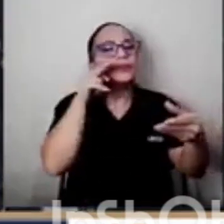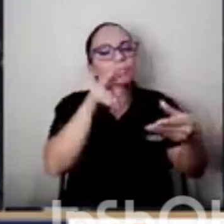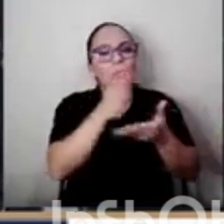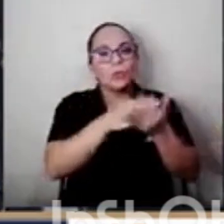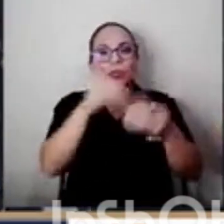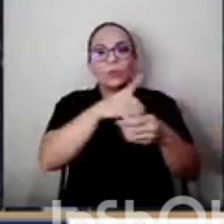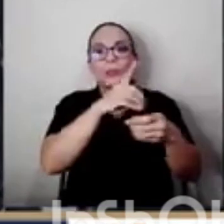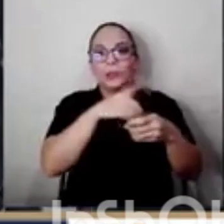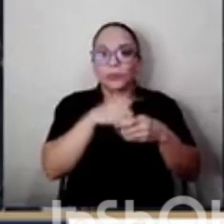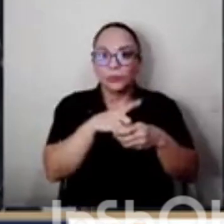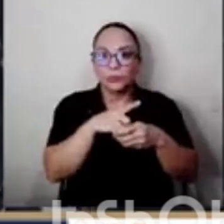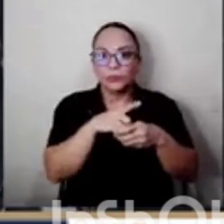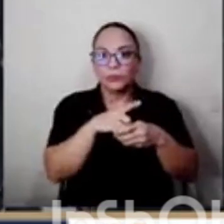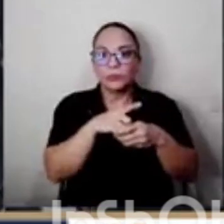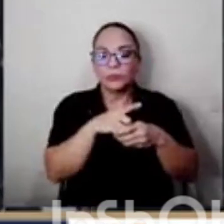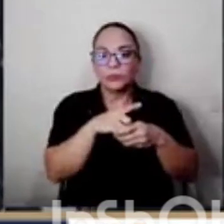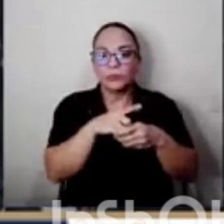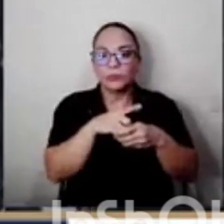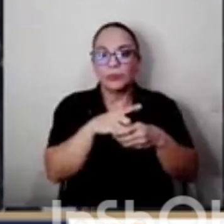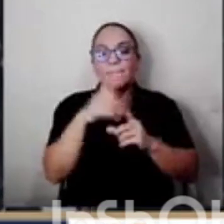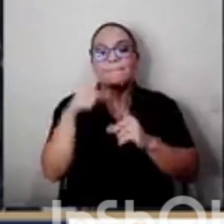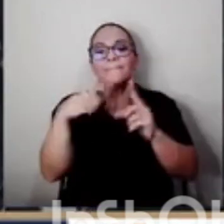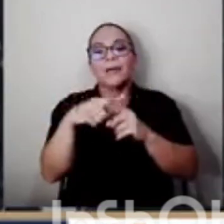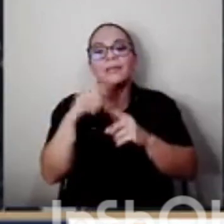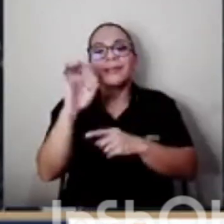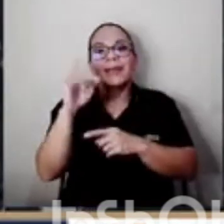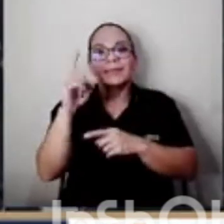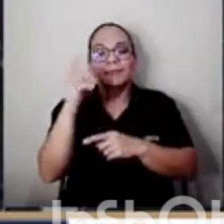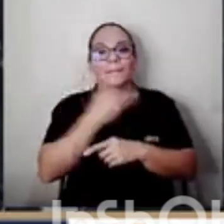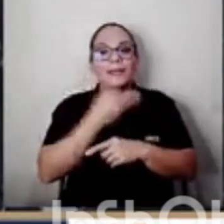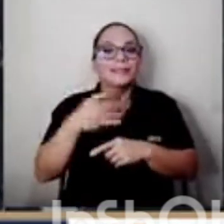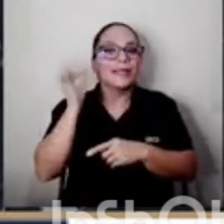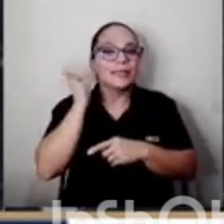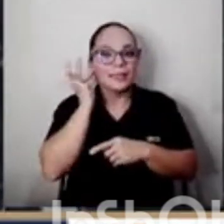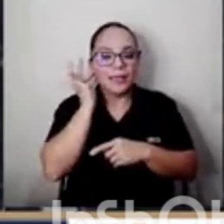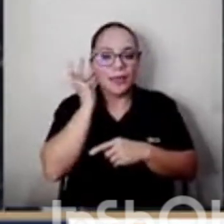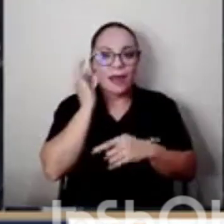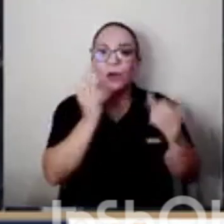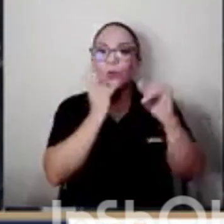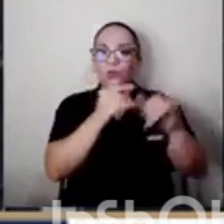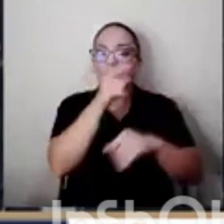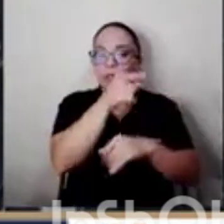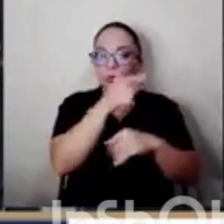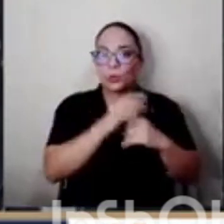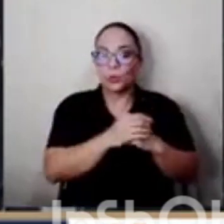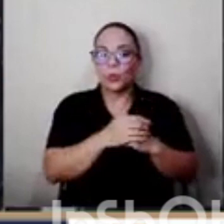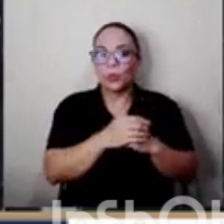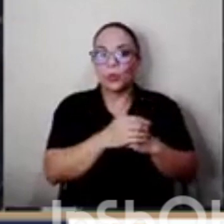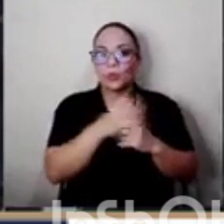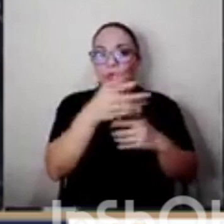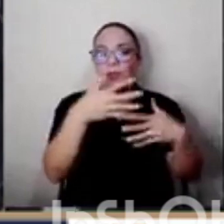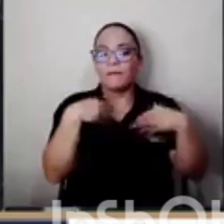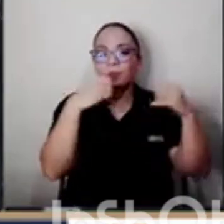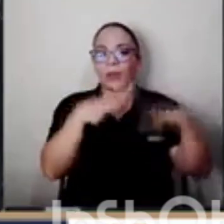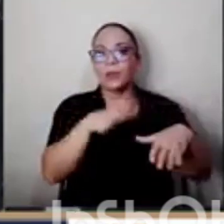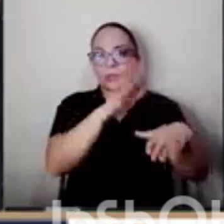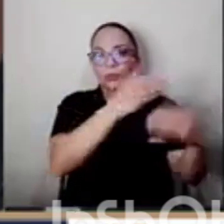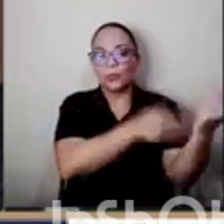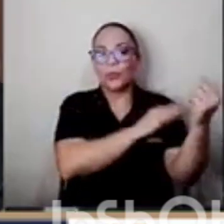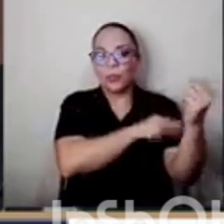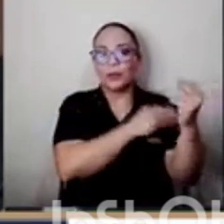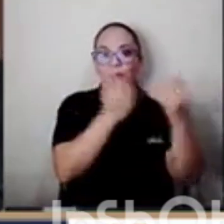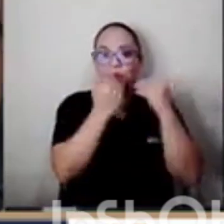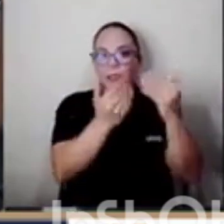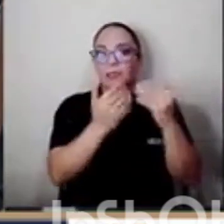expresidenta principalmente, acusándolo que usted ha abandonado su poder. Muchas gracias.